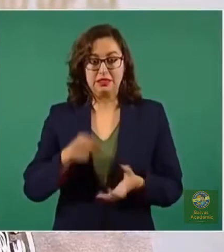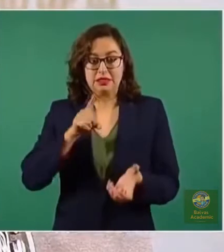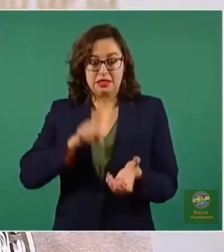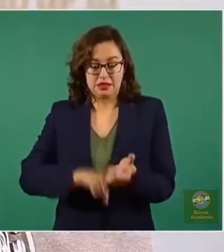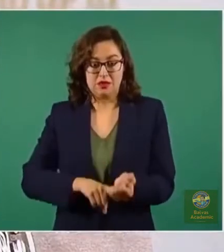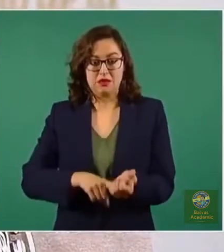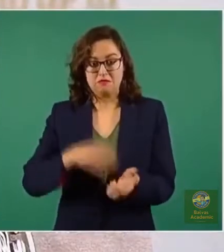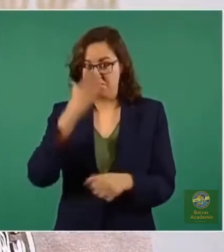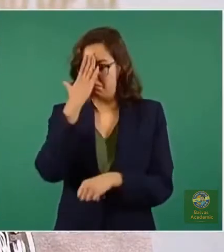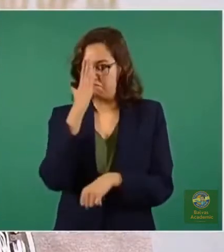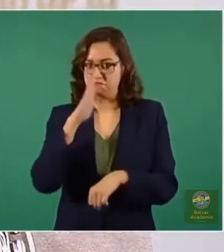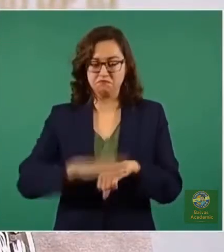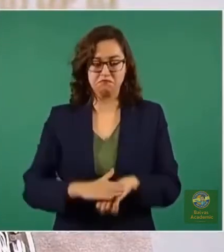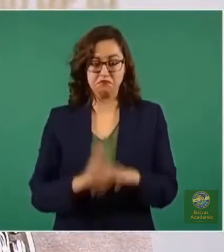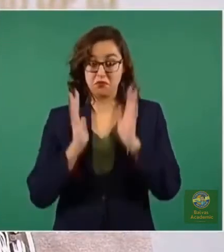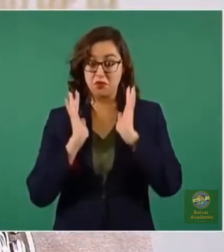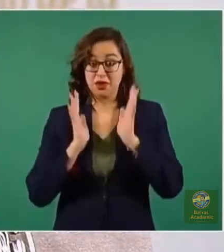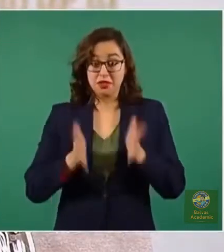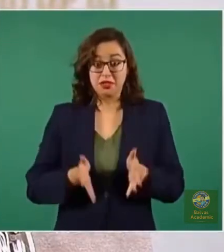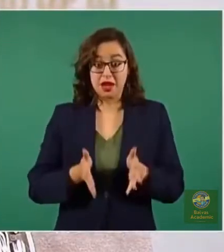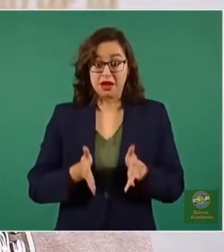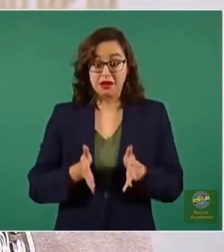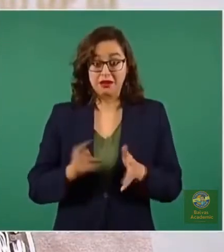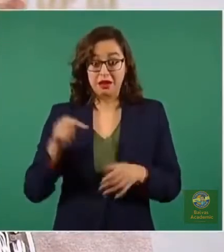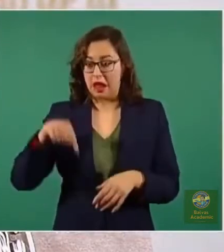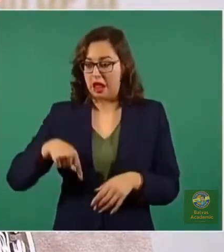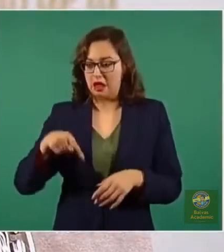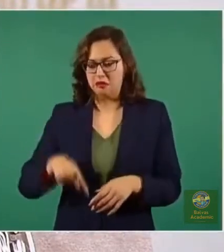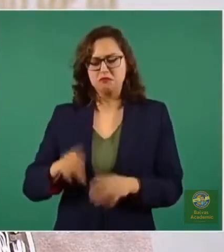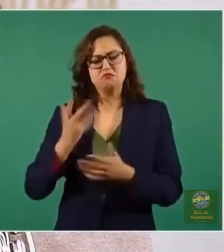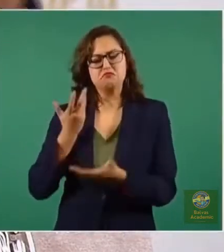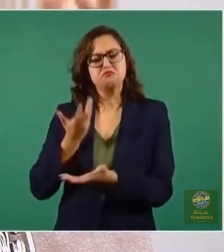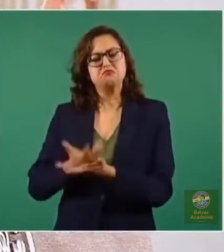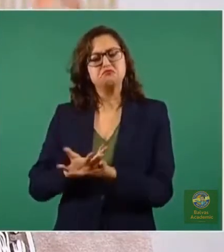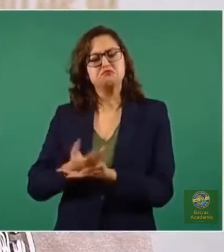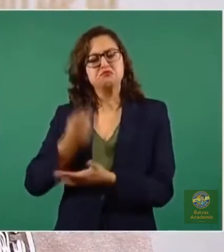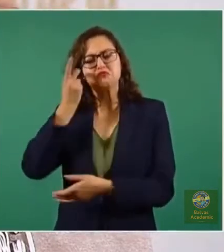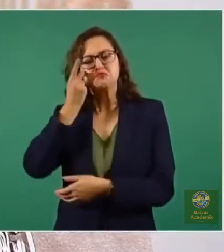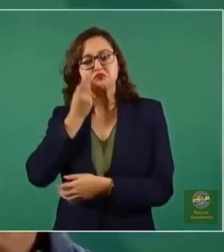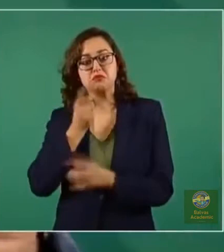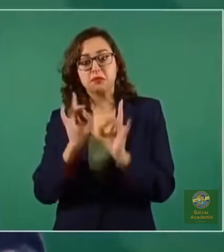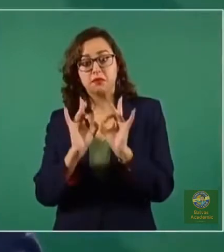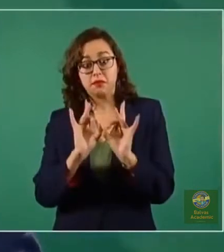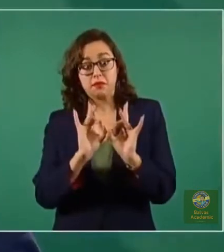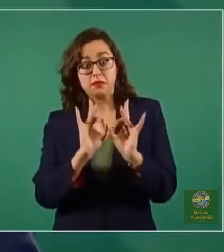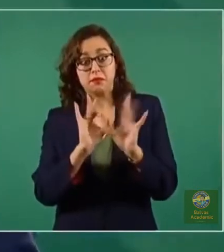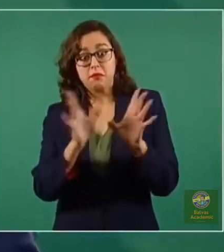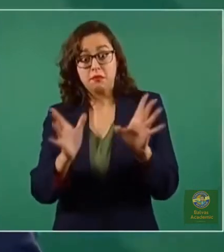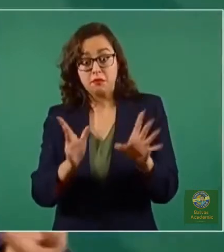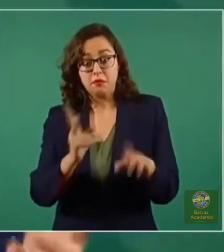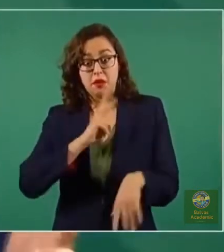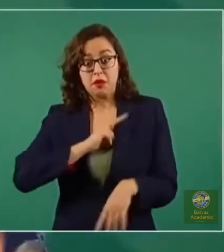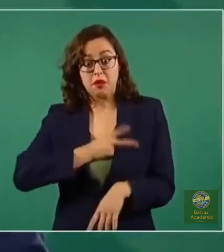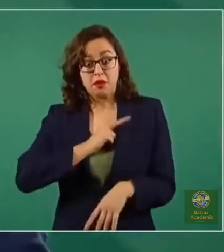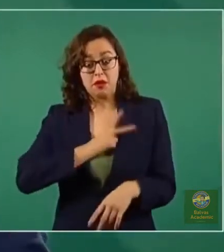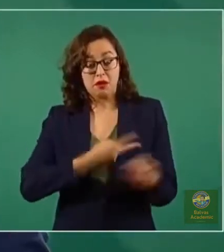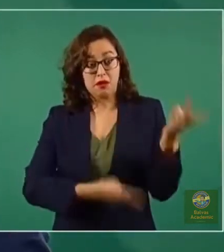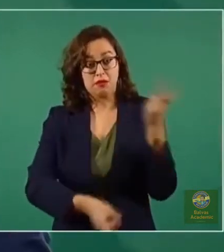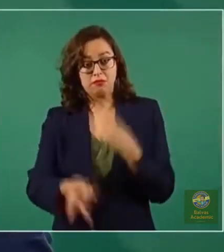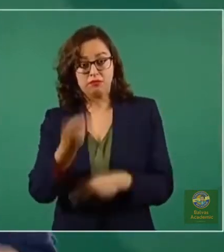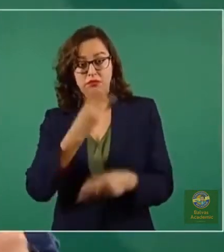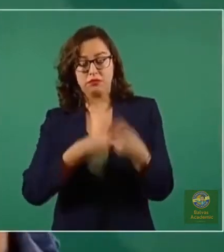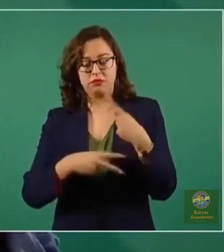células de memoria. Y ahí están listas para responder ante el reto de una exposición a la gente